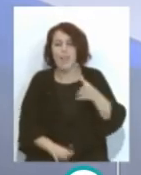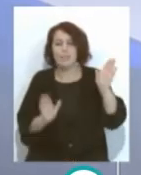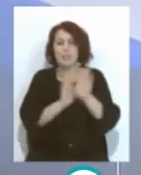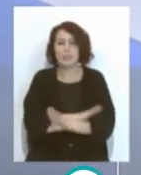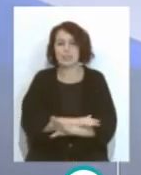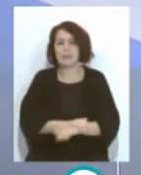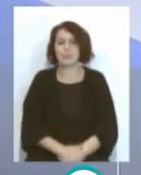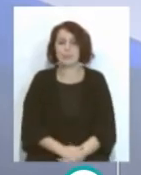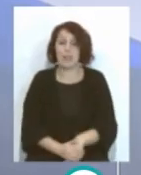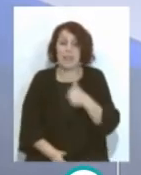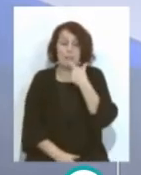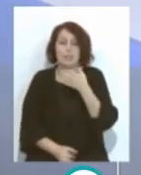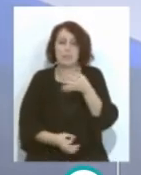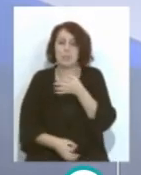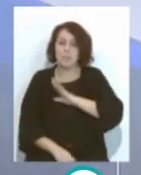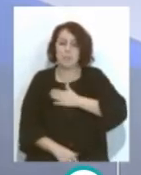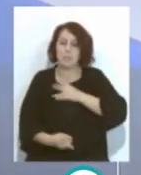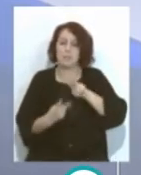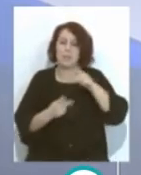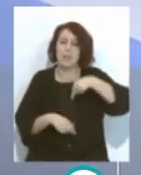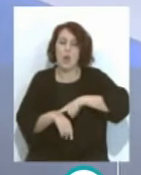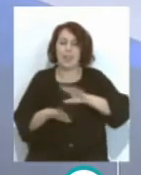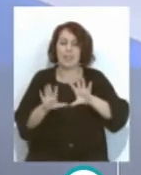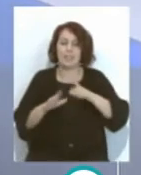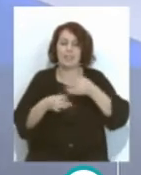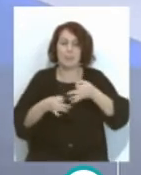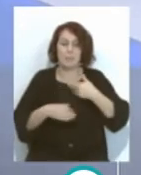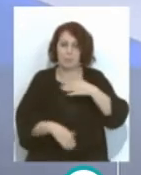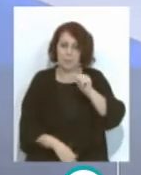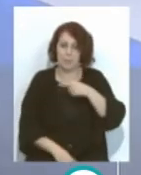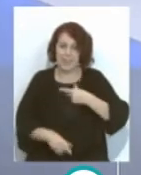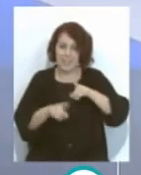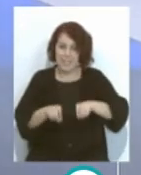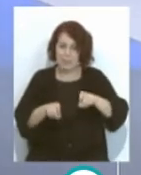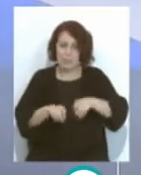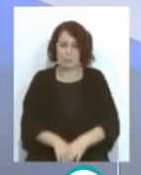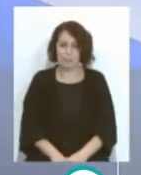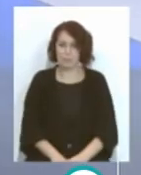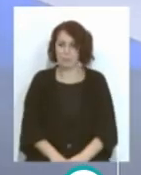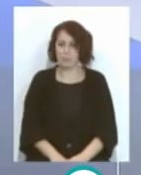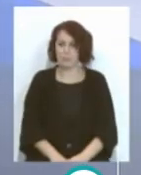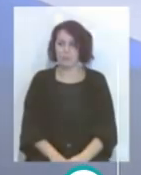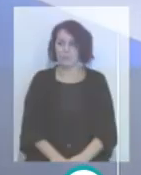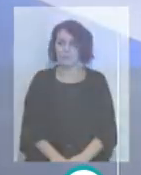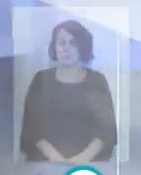noche Y como decimos Mañana nos vemos aquí A las 10 como siempre Hasta luego Que descansen ¡Gracias!